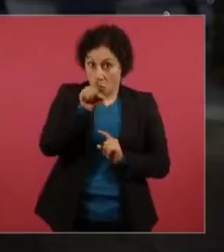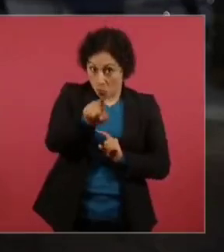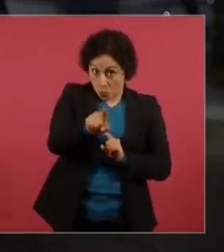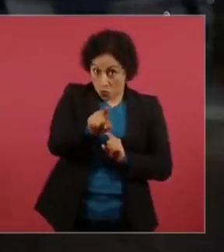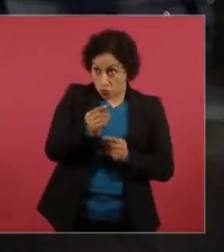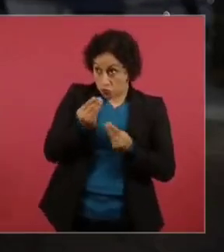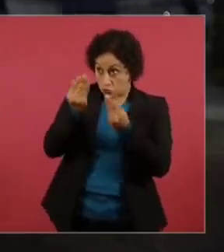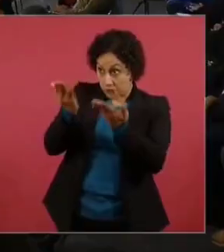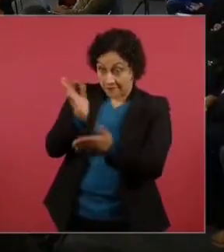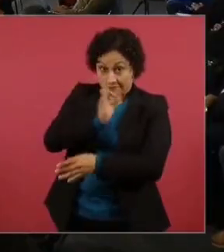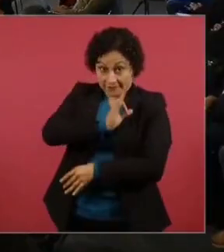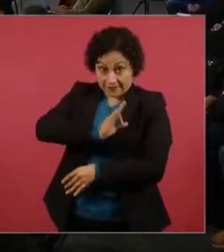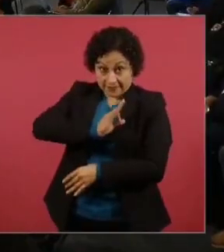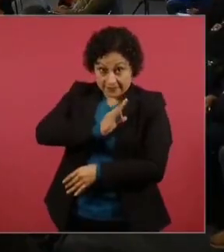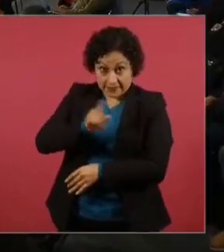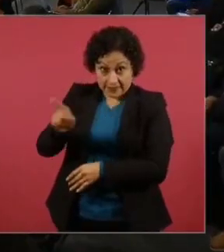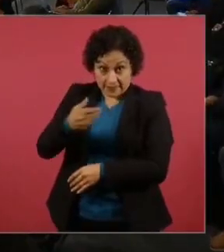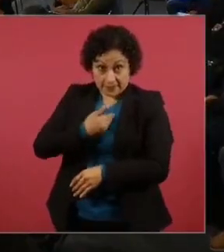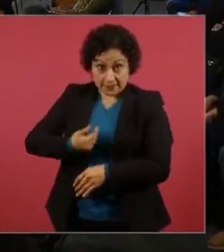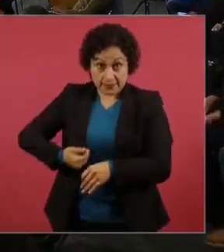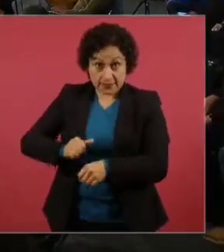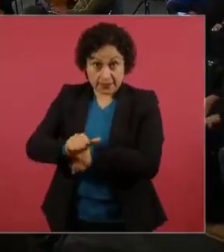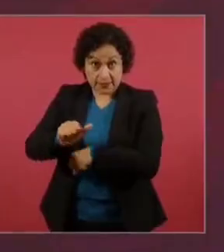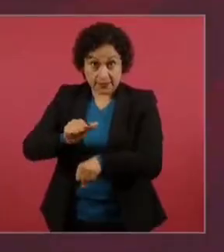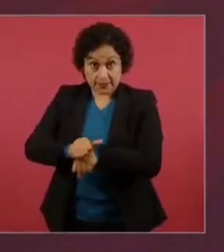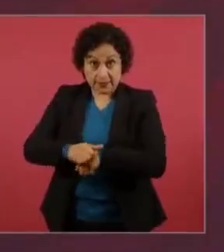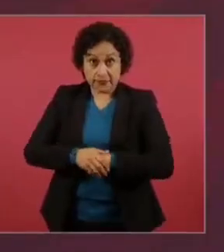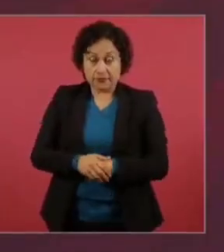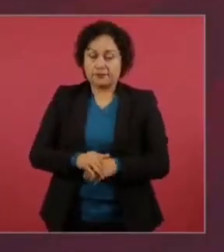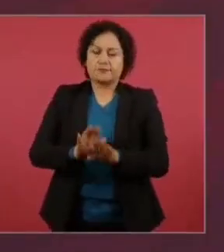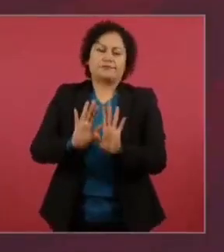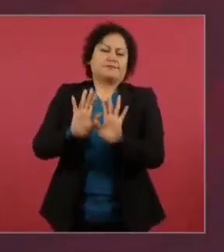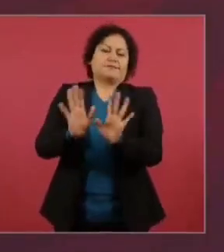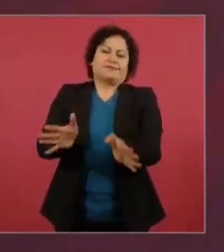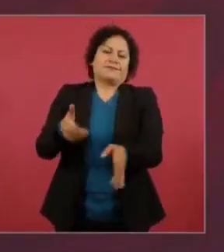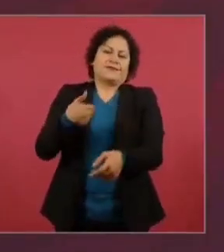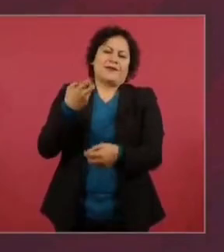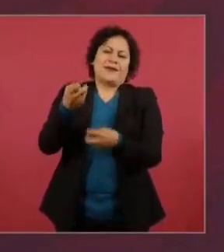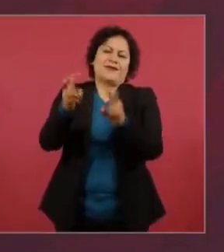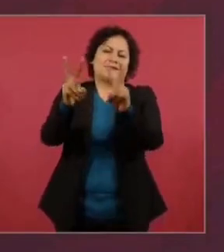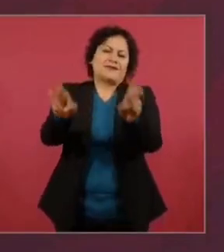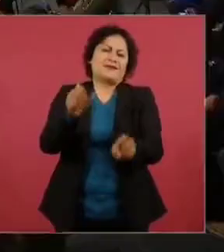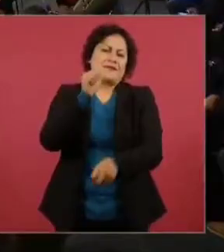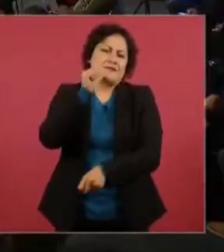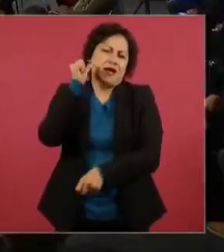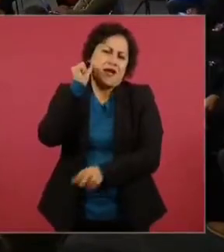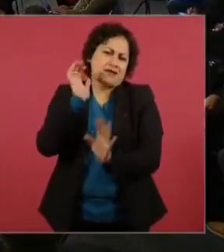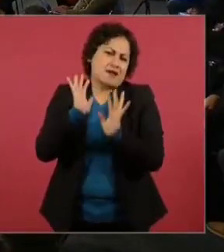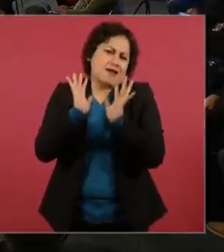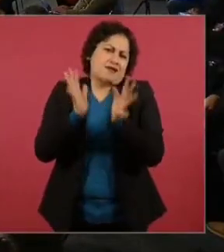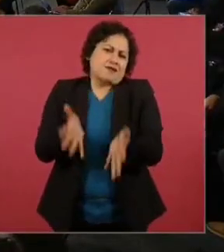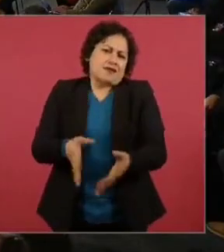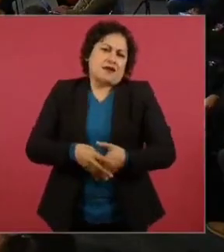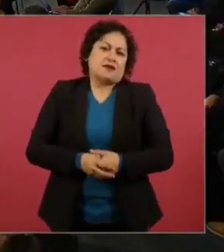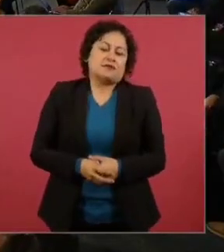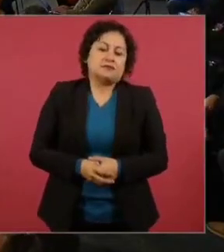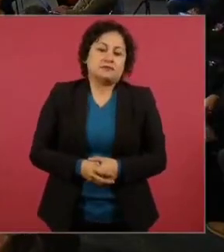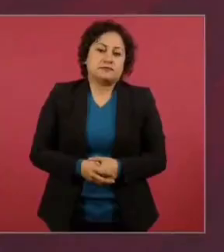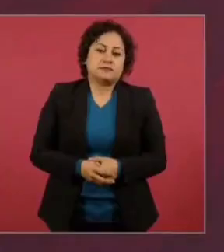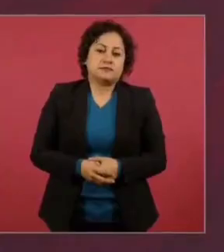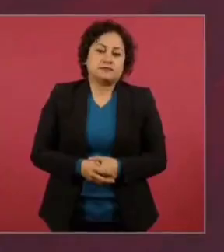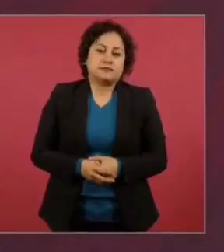Ya hablé de eso ayer. Y bueno, está bien. Y yo no